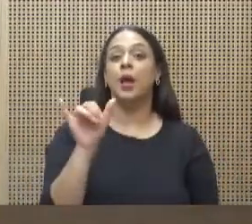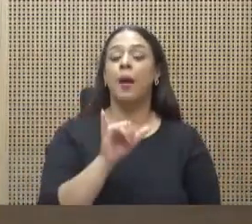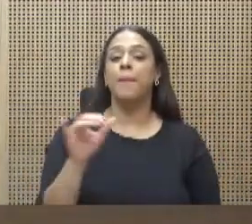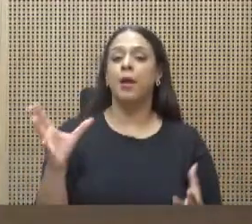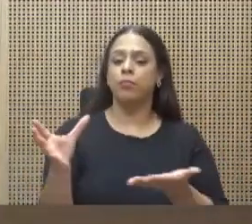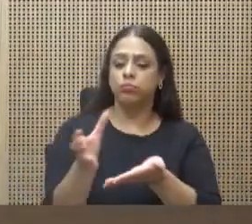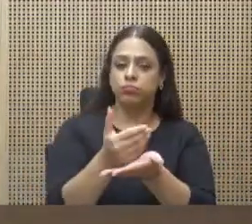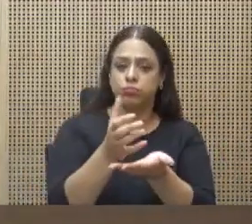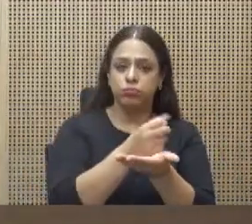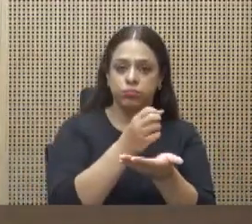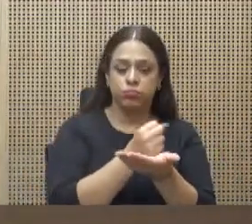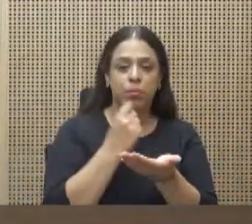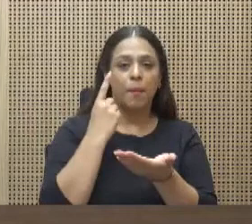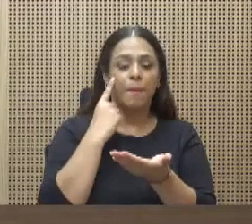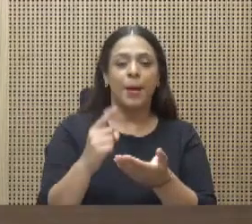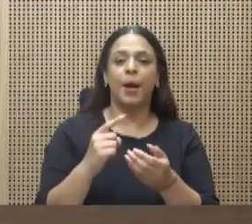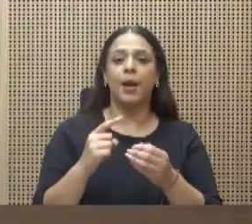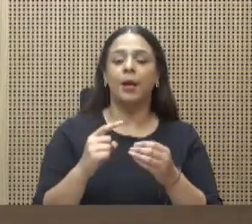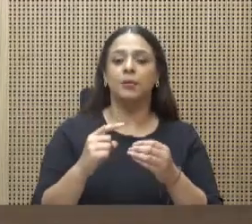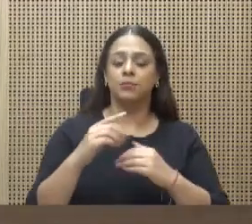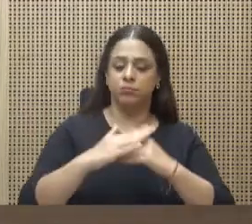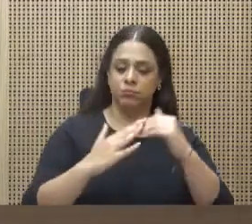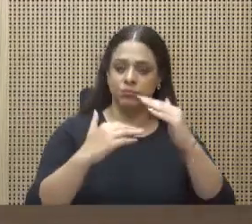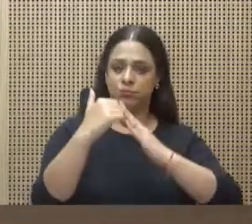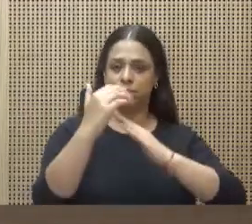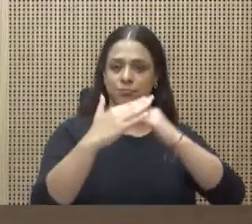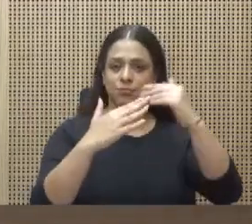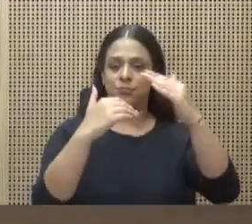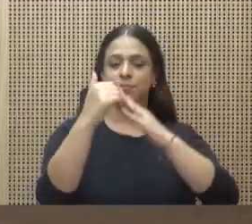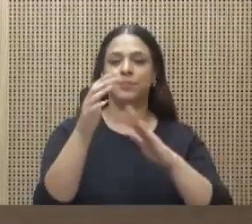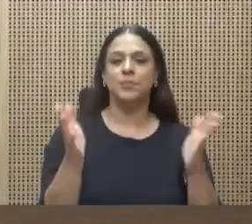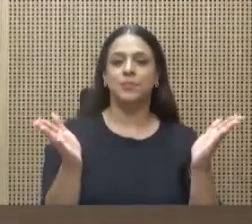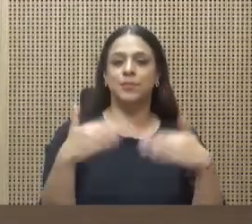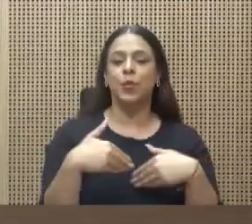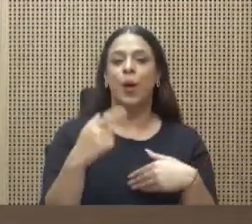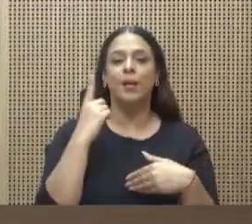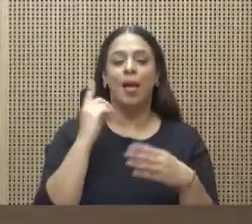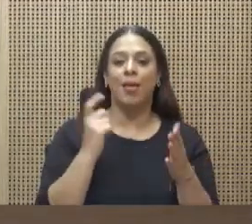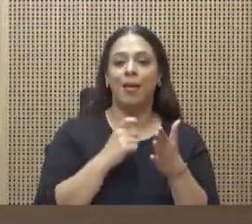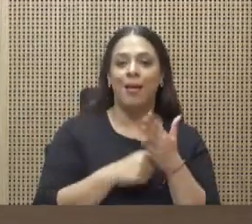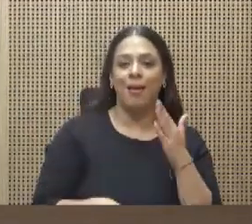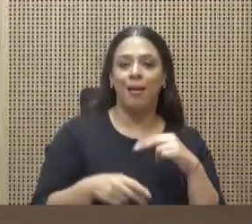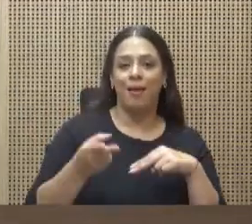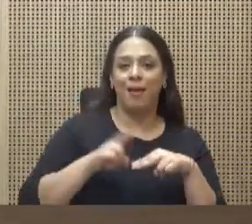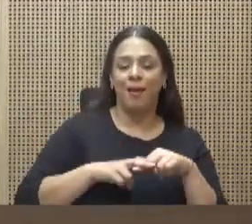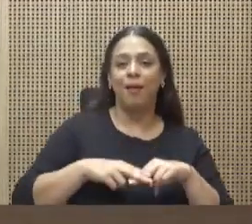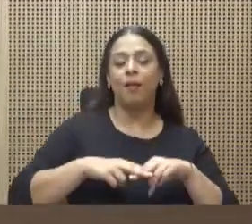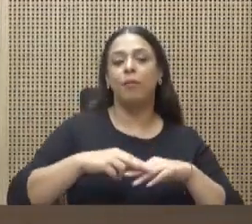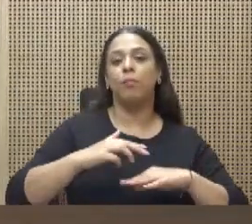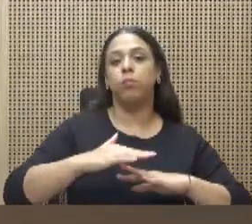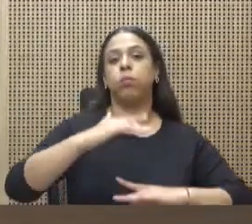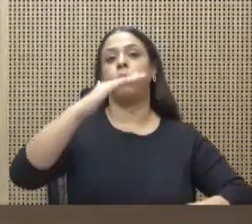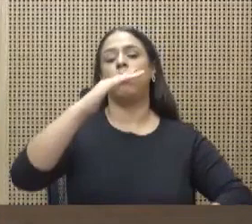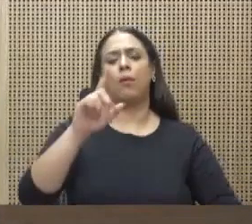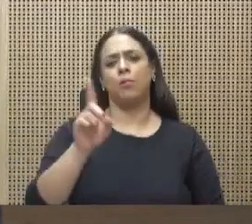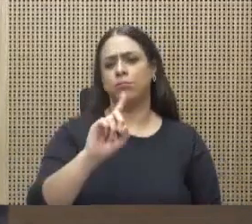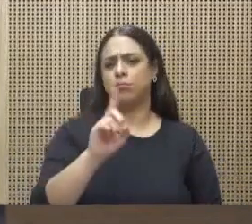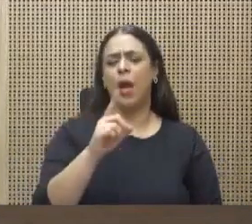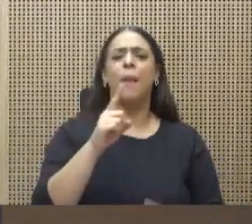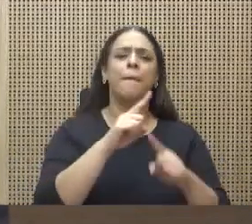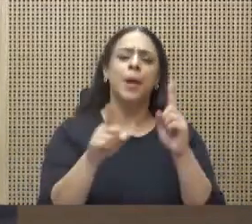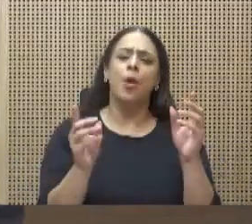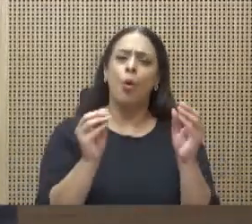obra social e infraestructura sin necesidad de subir impuestos. Pero más allá de las posturas ideológicas,